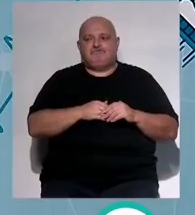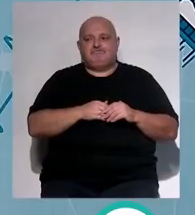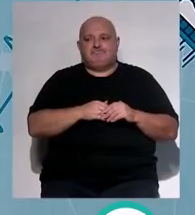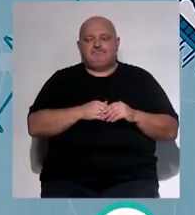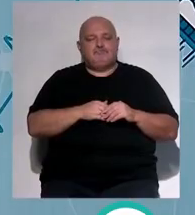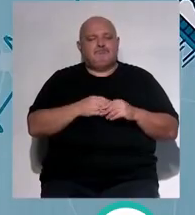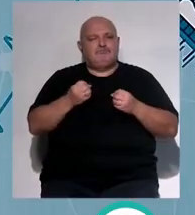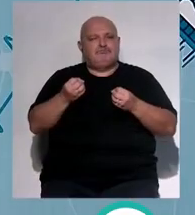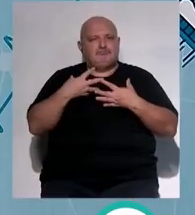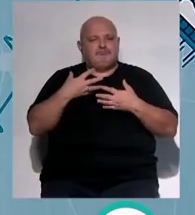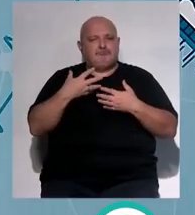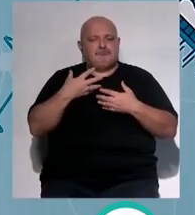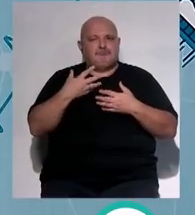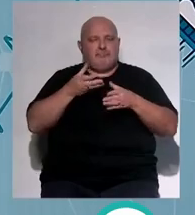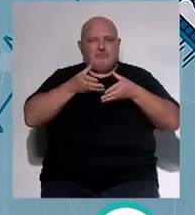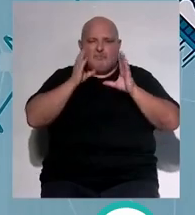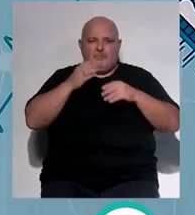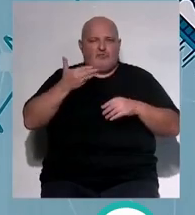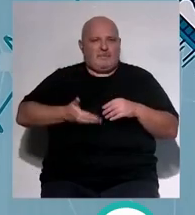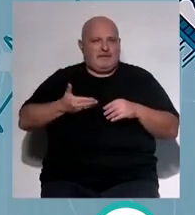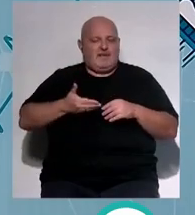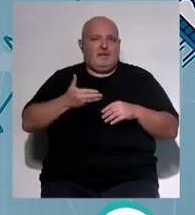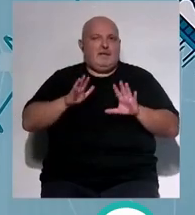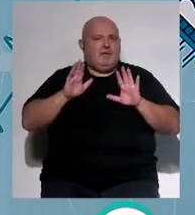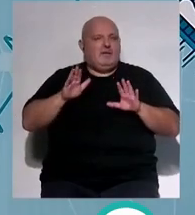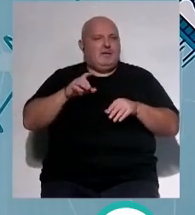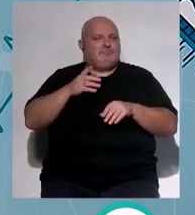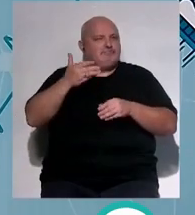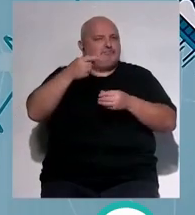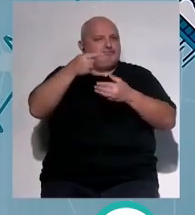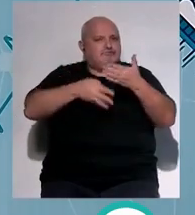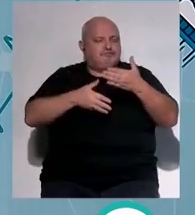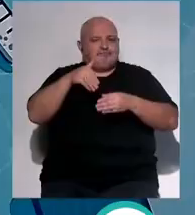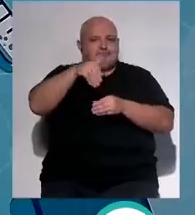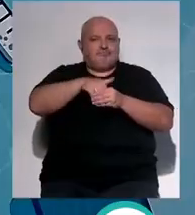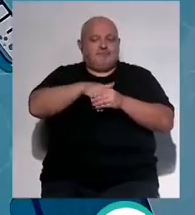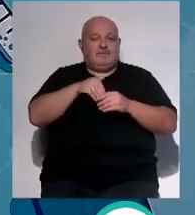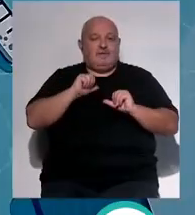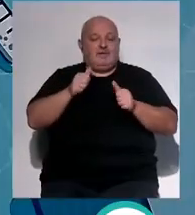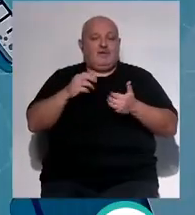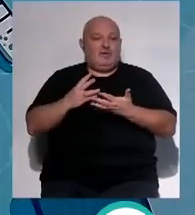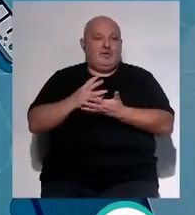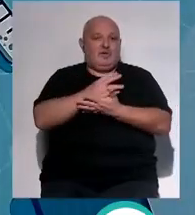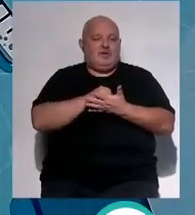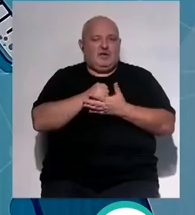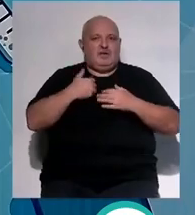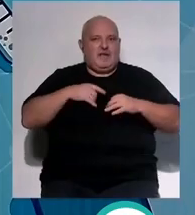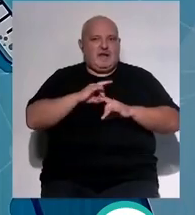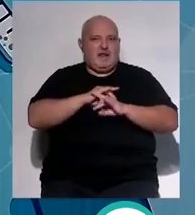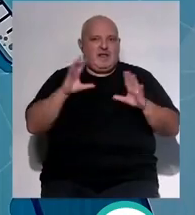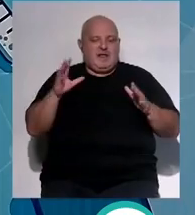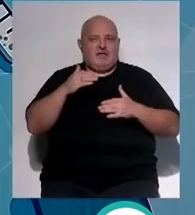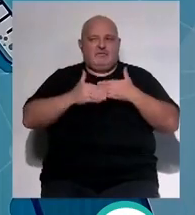nos insisten mucho el desayuno es fundamental pero en qué términos y además ahora que ya estamos todo el mundo ubicado ya